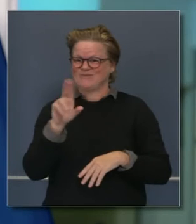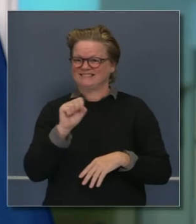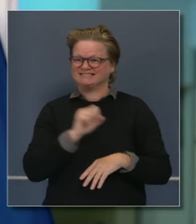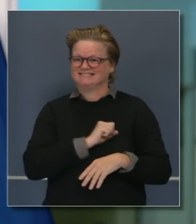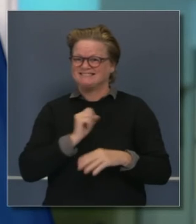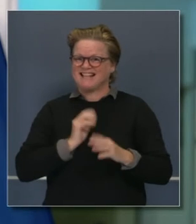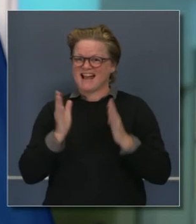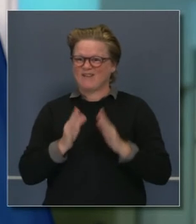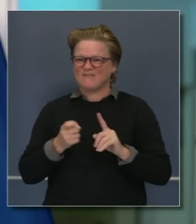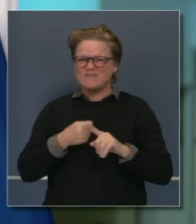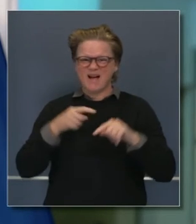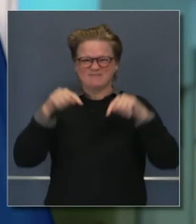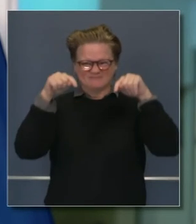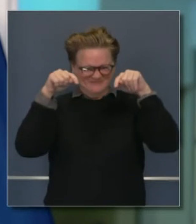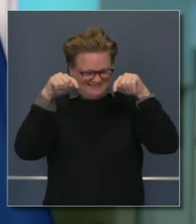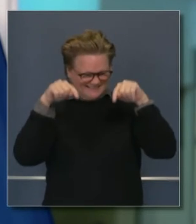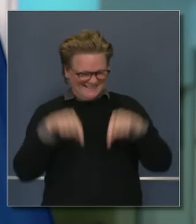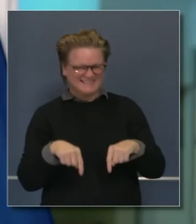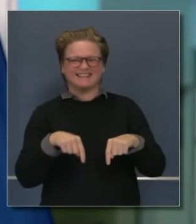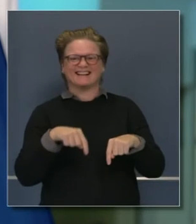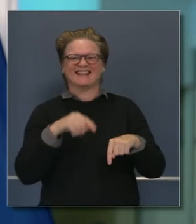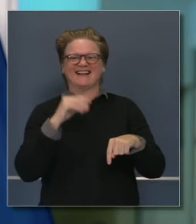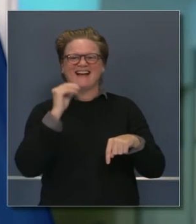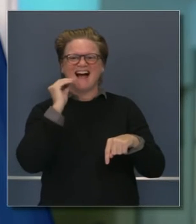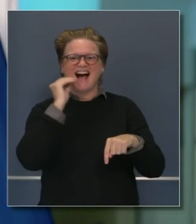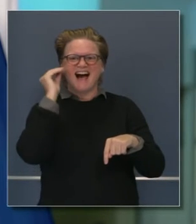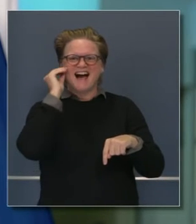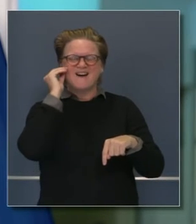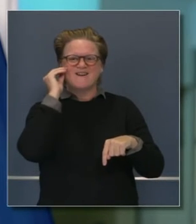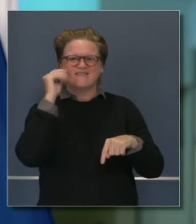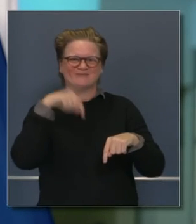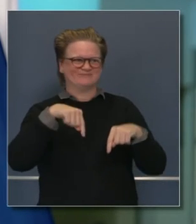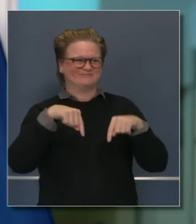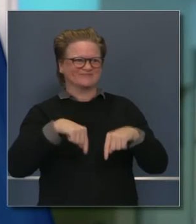estado como vicepresidente electa.